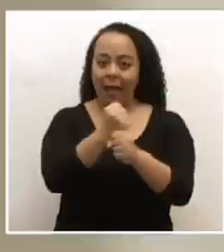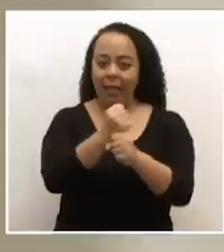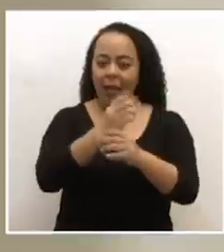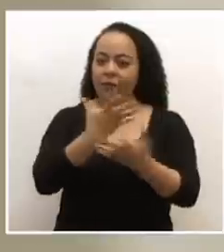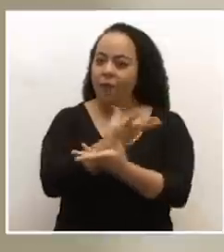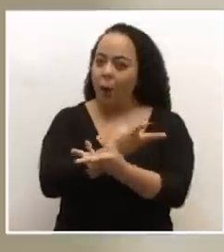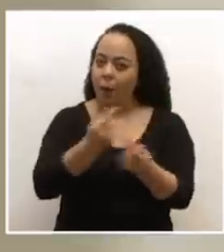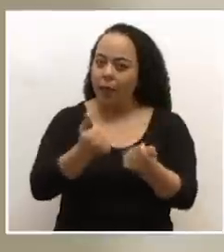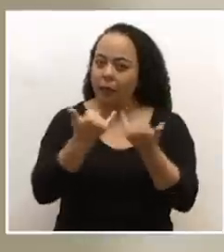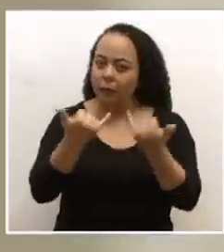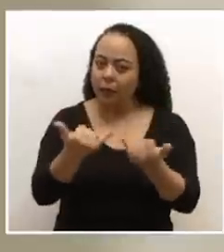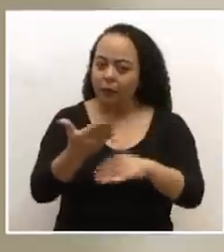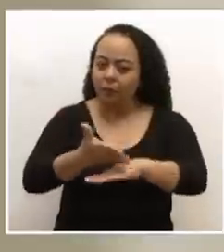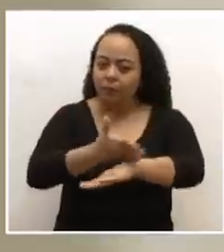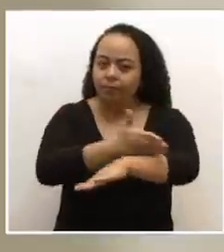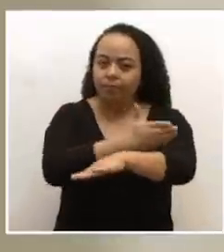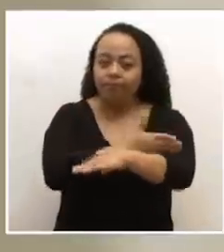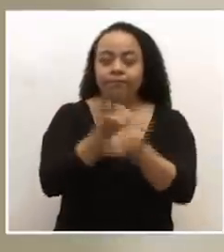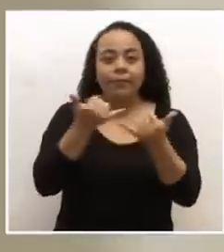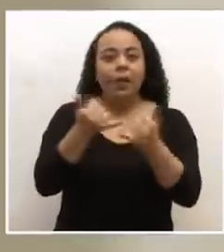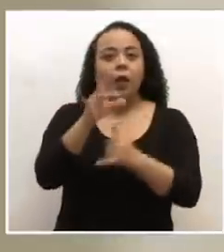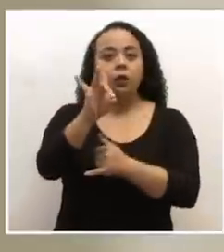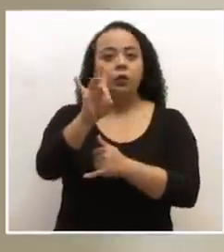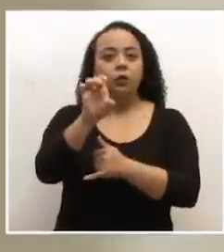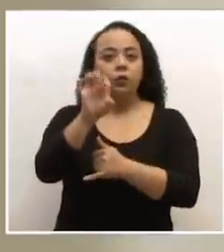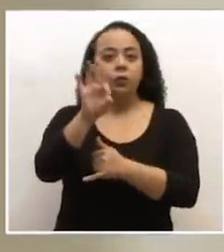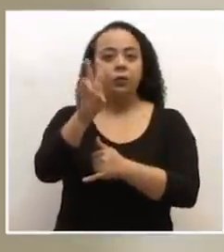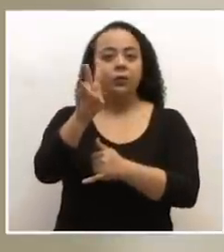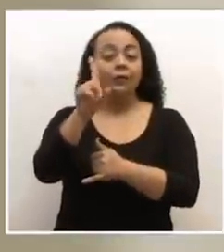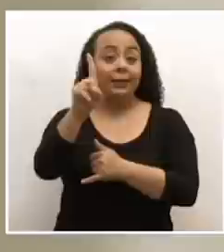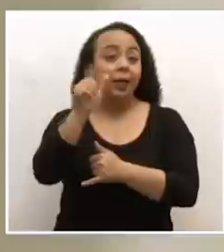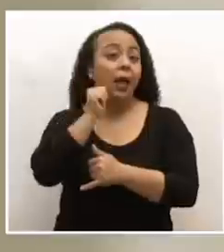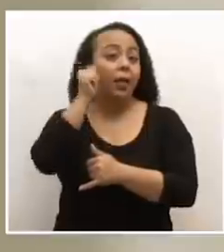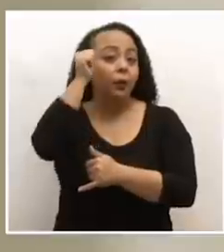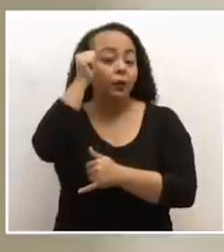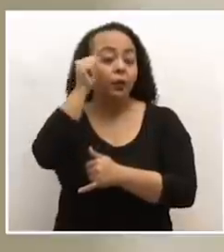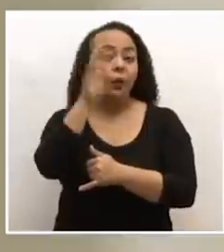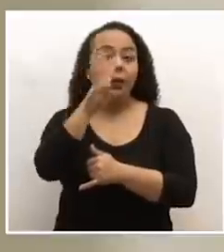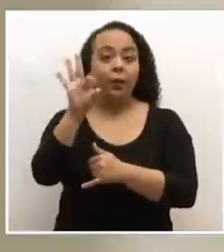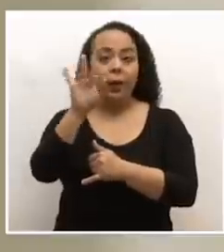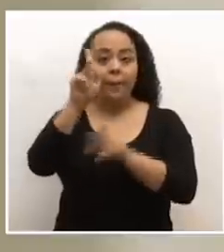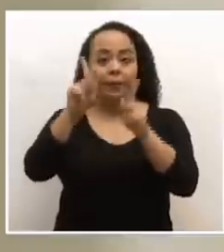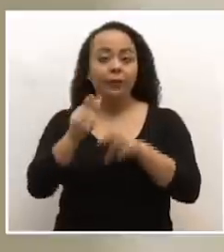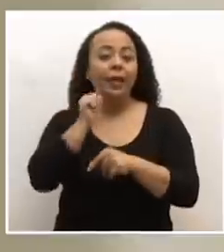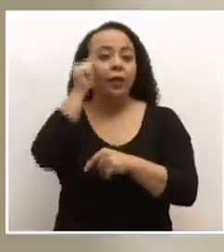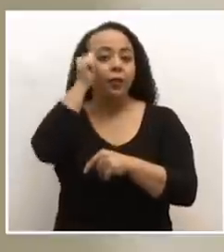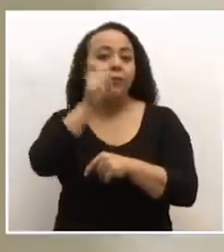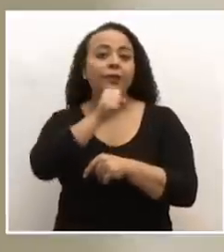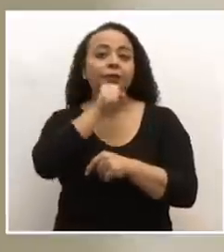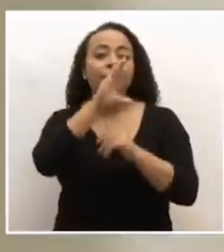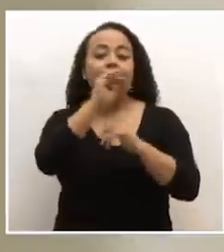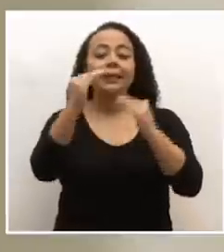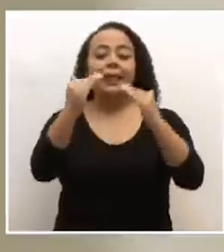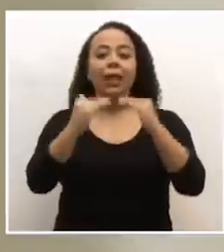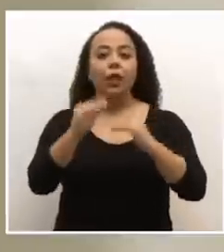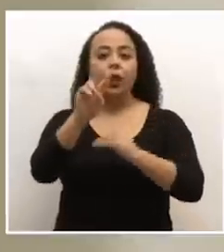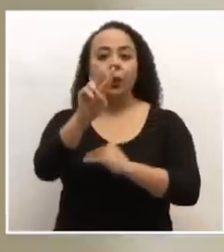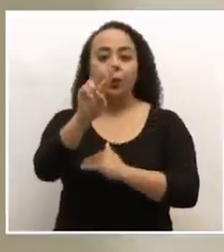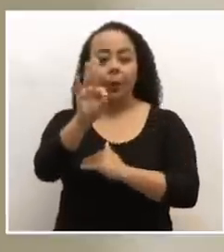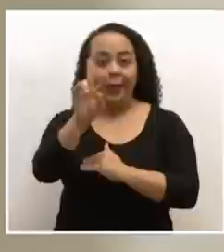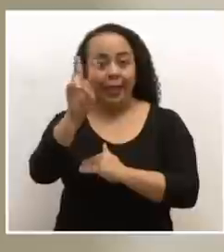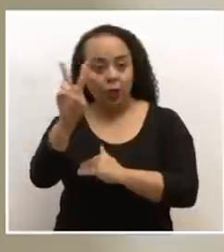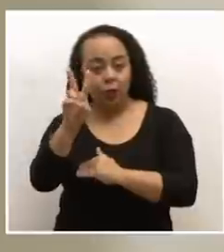recuperados queda en 891 adultos, 49 personas mayores y 92 menores de edad.